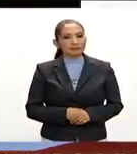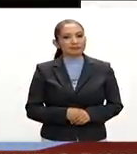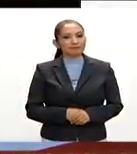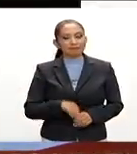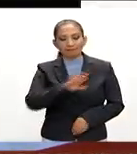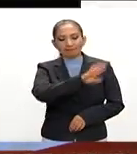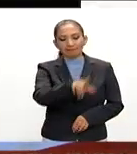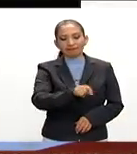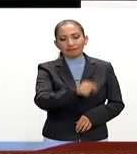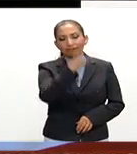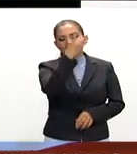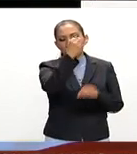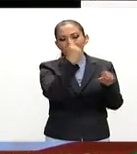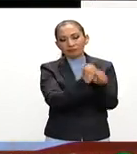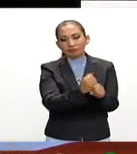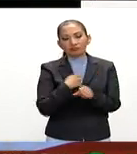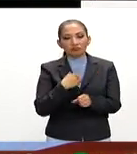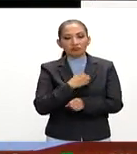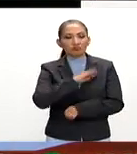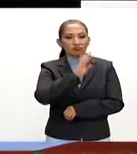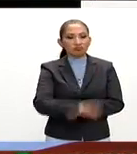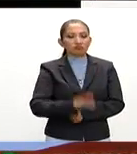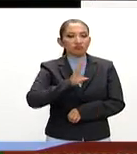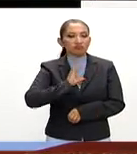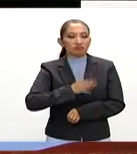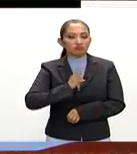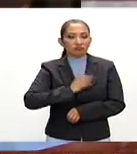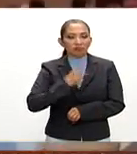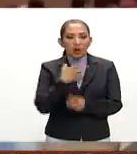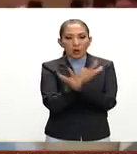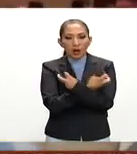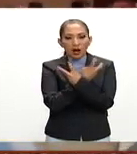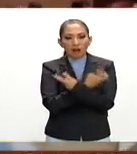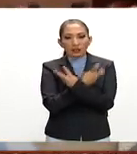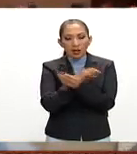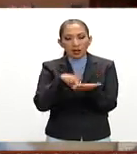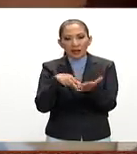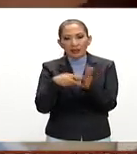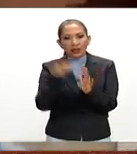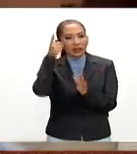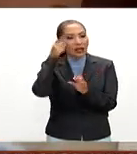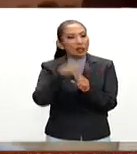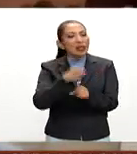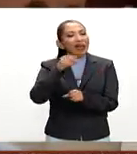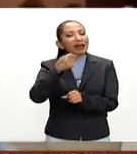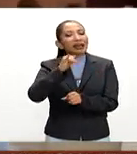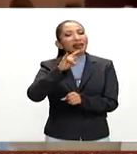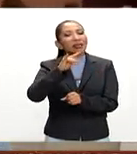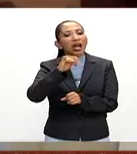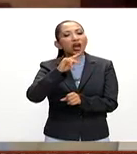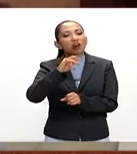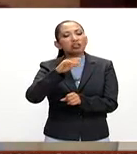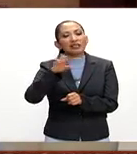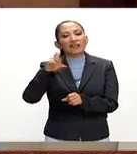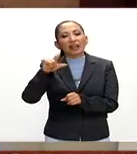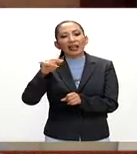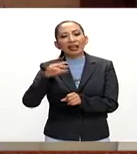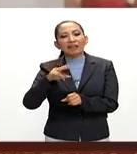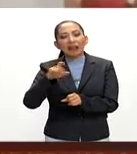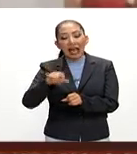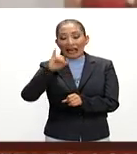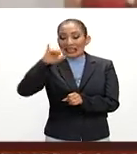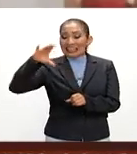Falleció a los 72 años víctima de cáncer en los huesos el ingeniero Luis Zárate Rocha director general de ingenieros civiles asociados ICA